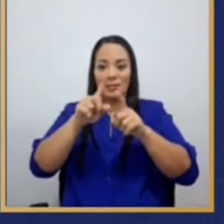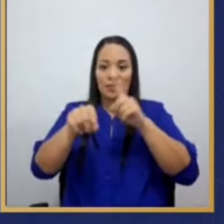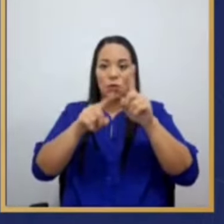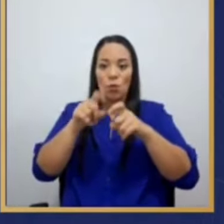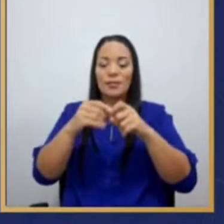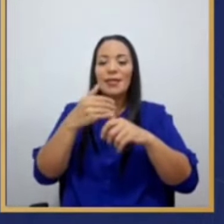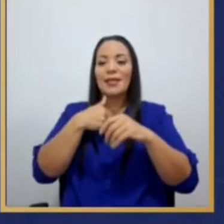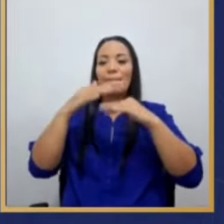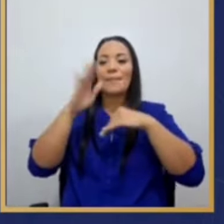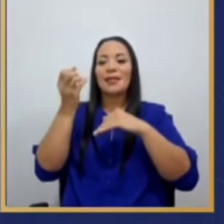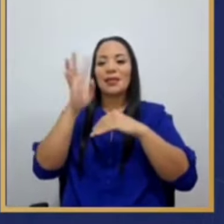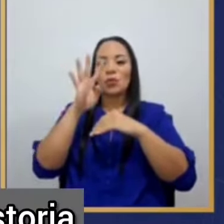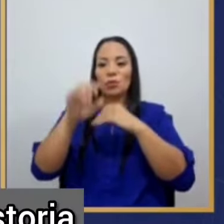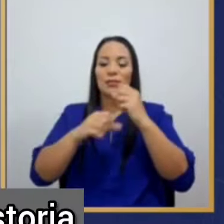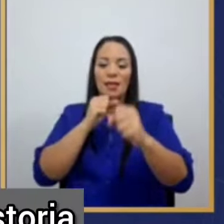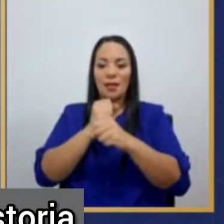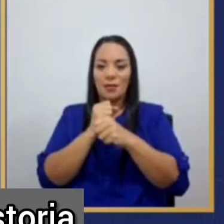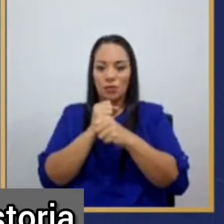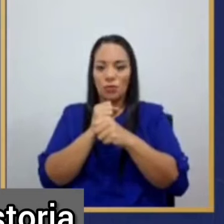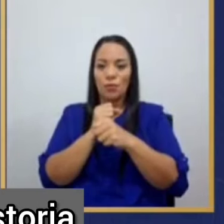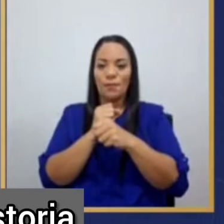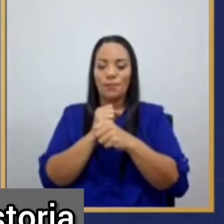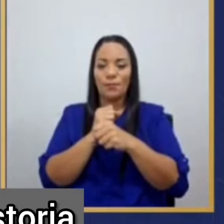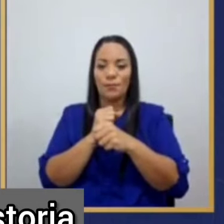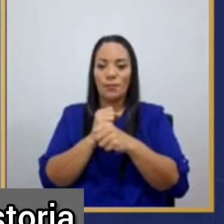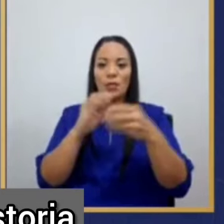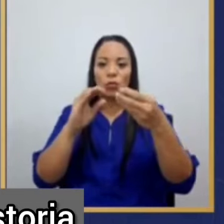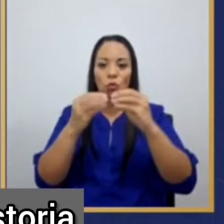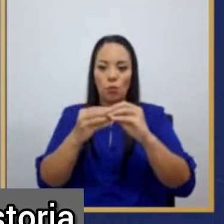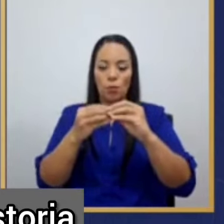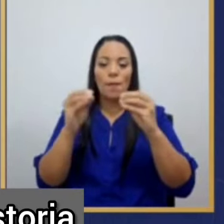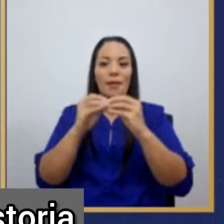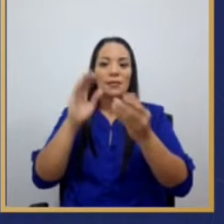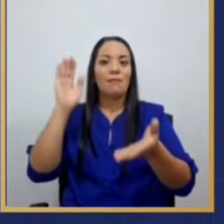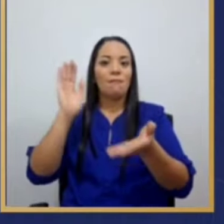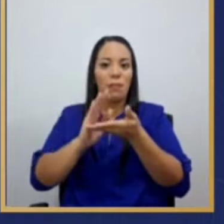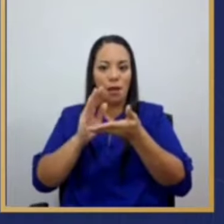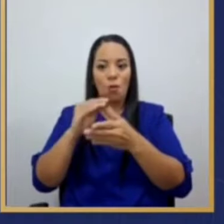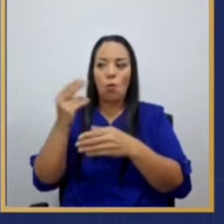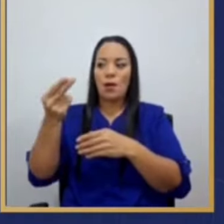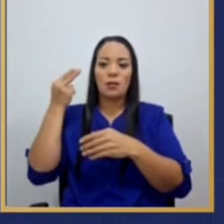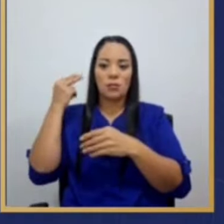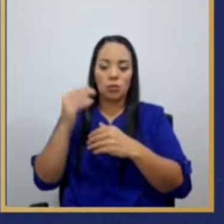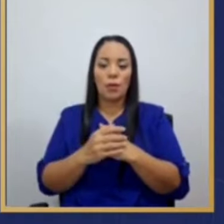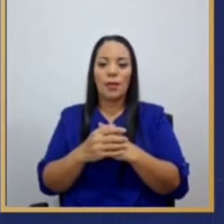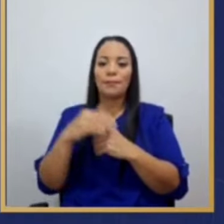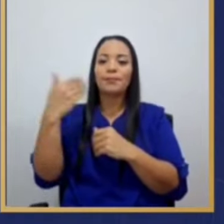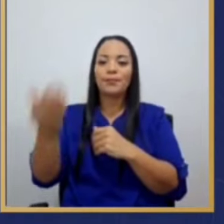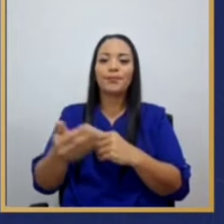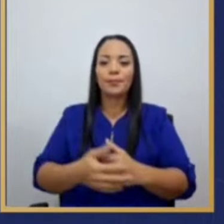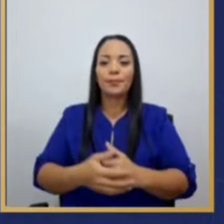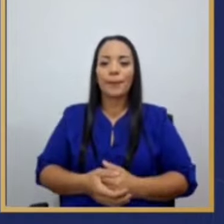tiene más de 14 años, esta es la cifra de desempleo más baja de la historia. Siguiente, por favor.